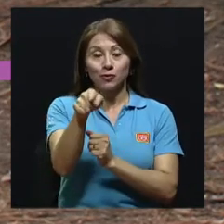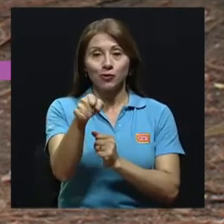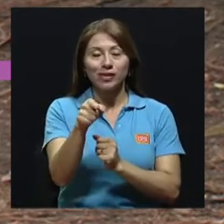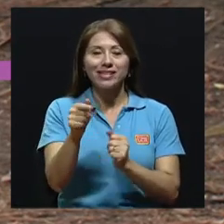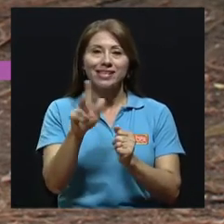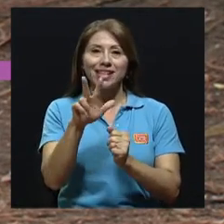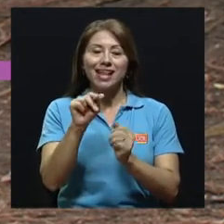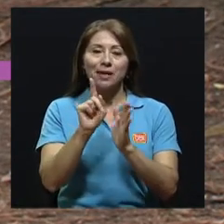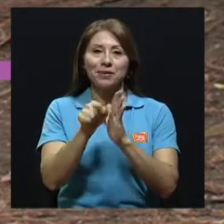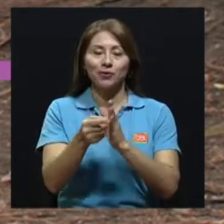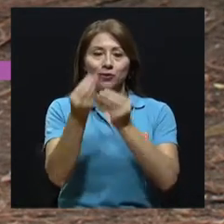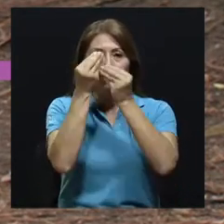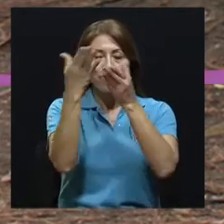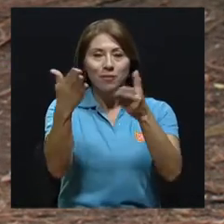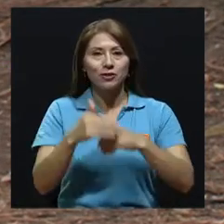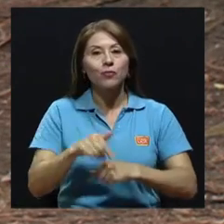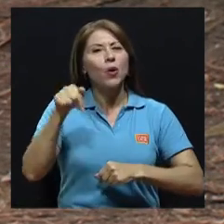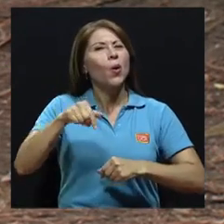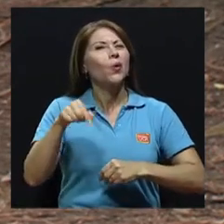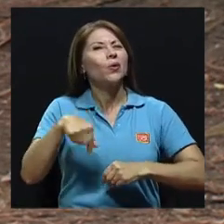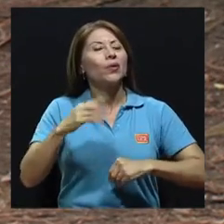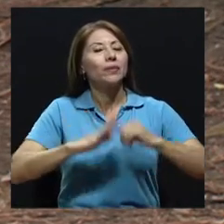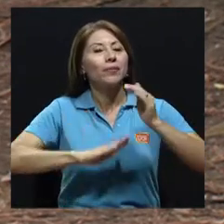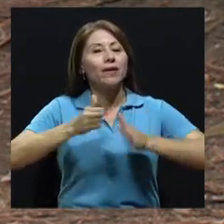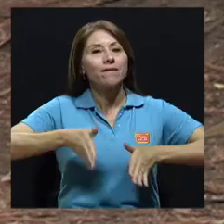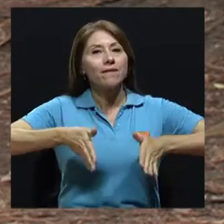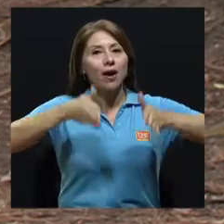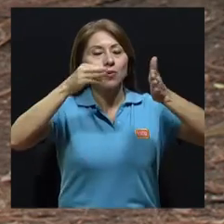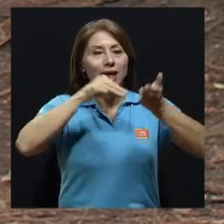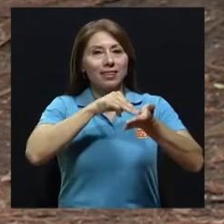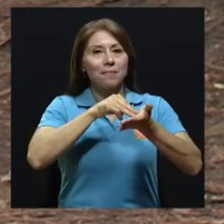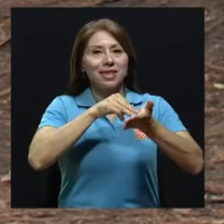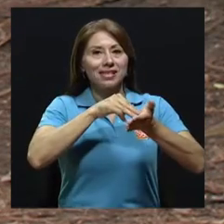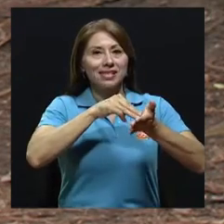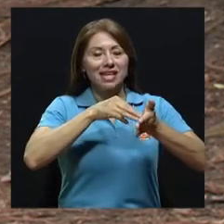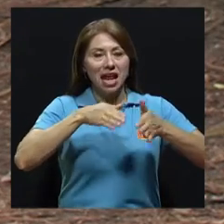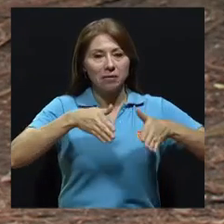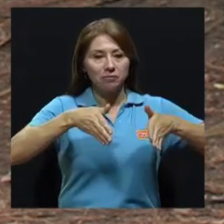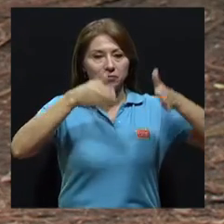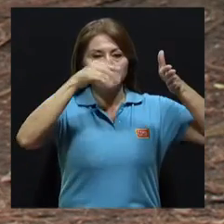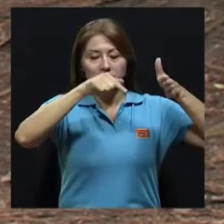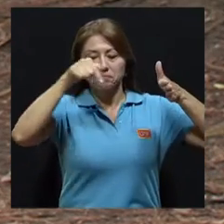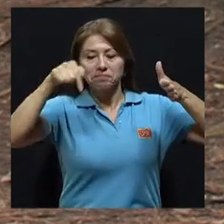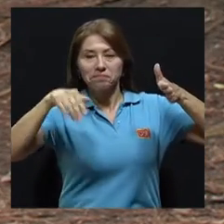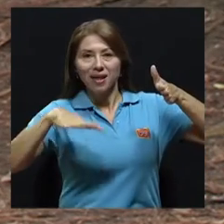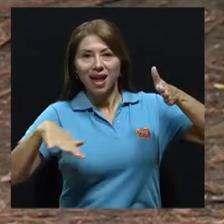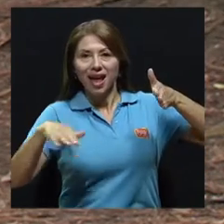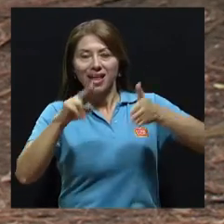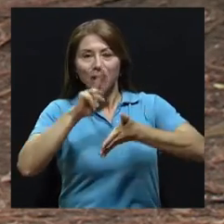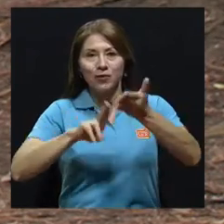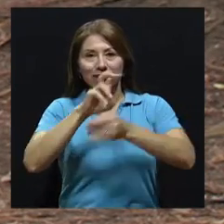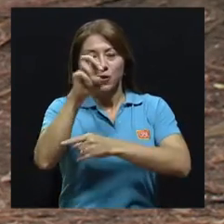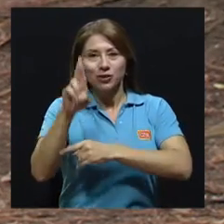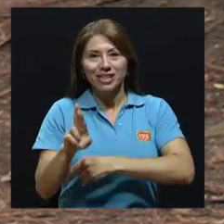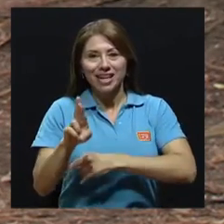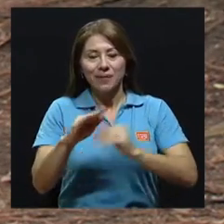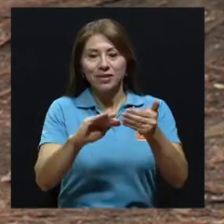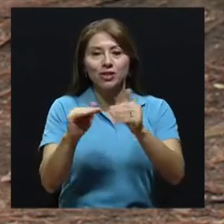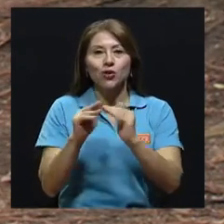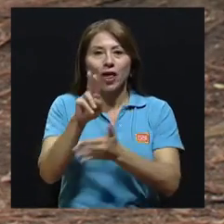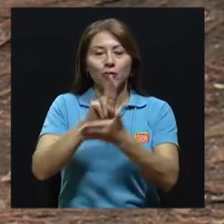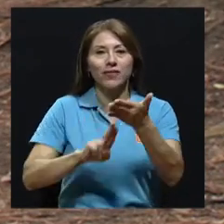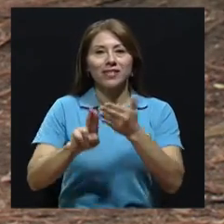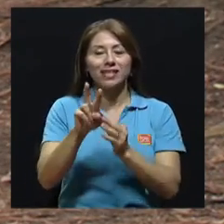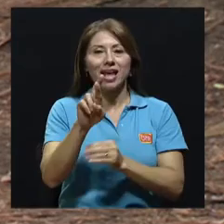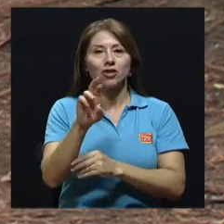minutos de información. Hoy nos ubicamos desde las afueras de la Facultad de Medicina aquí en la Universidad de Costa Rica, en la ciudad universitaria